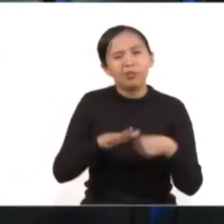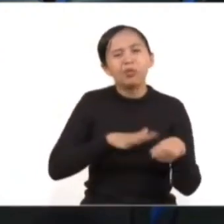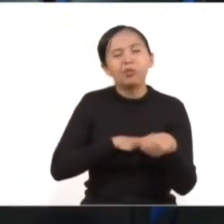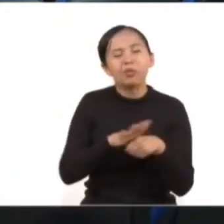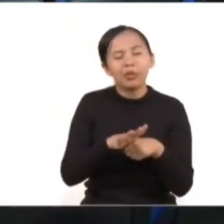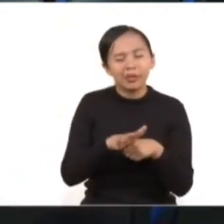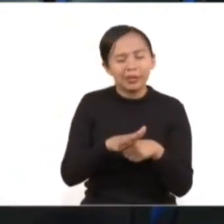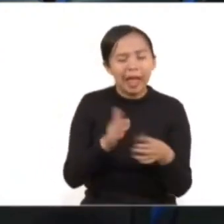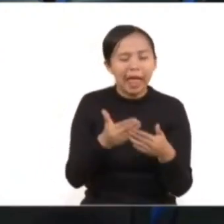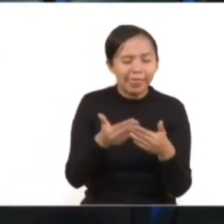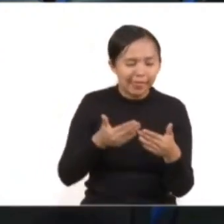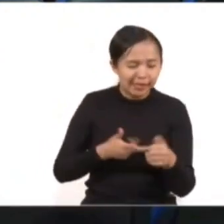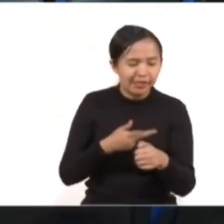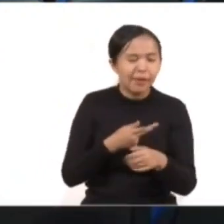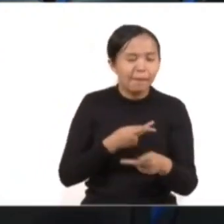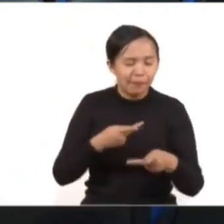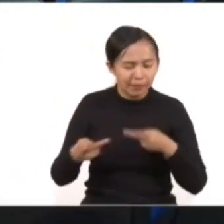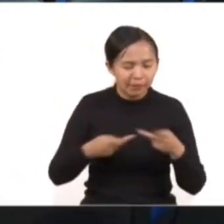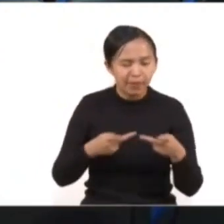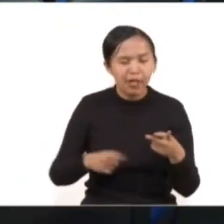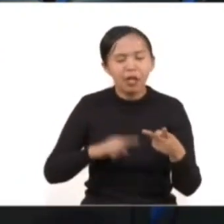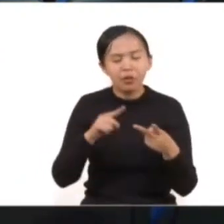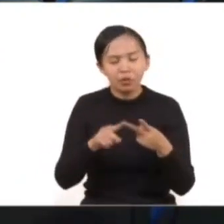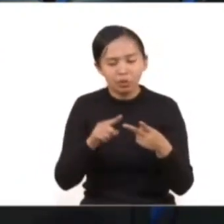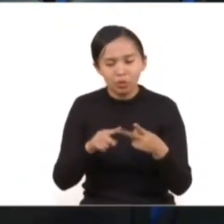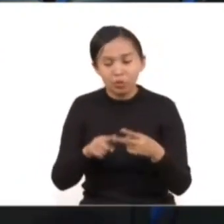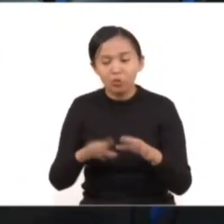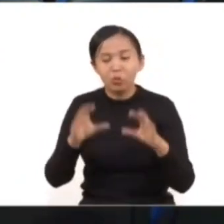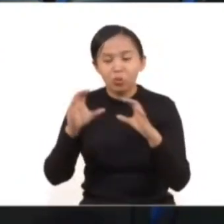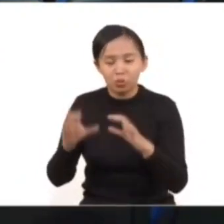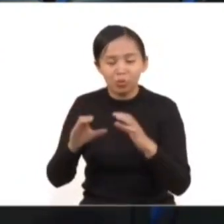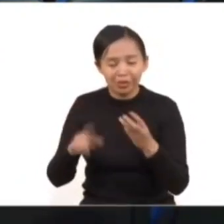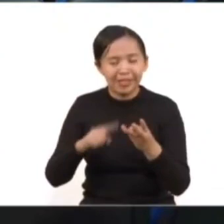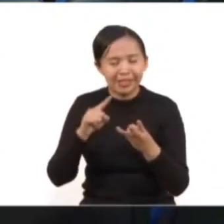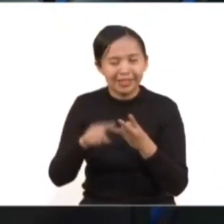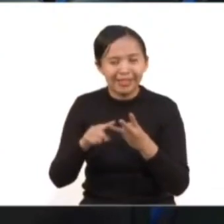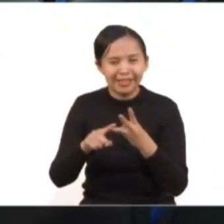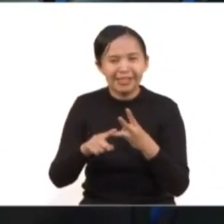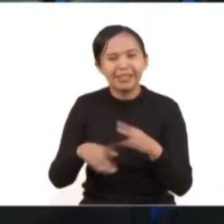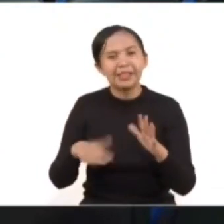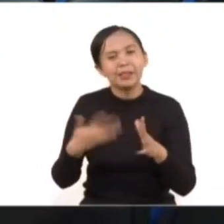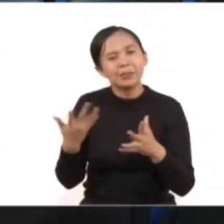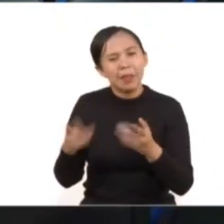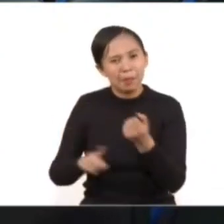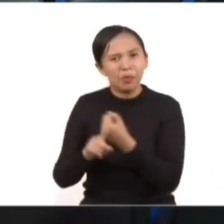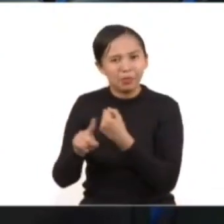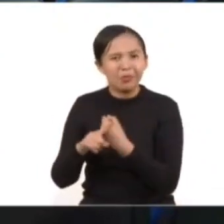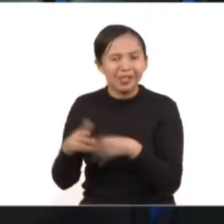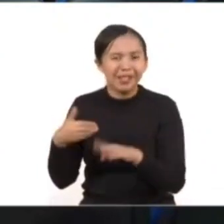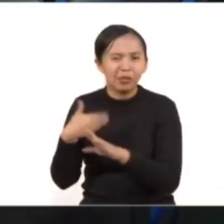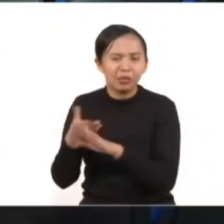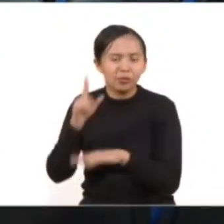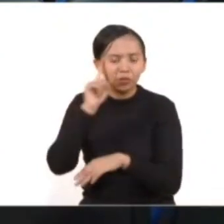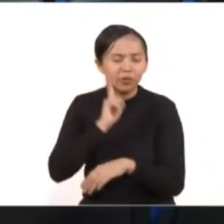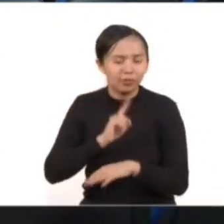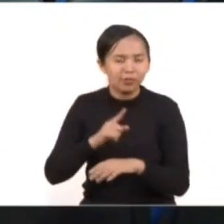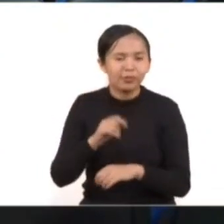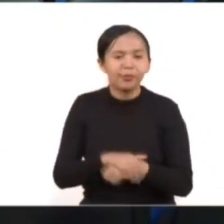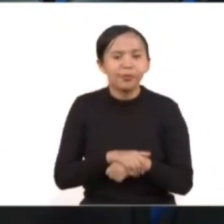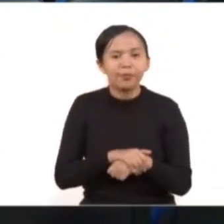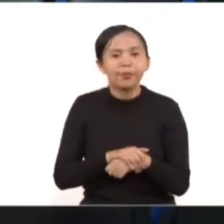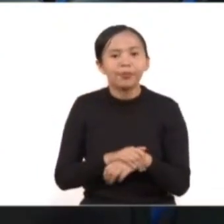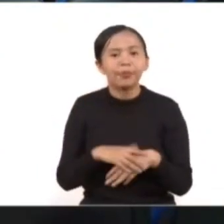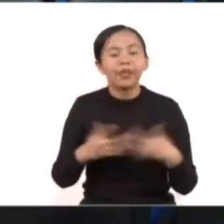prevenir, sancionar y erradicar la violencia en contra las mujeres y darme cuenta que efectivamente hay un